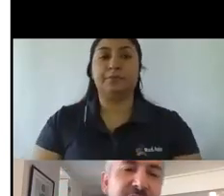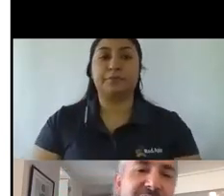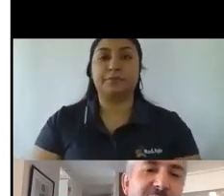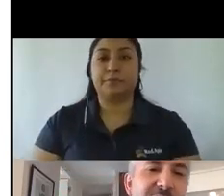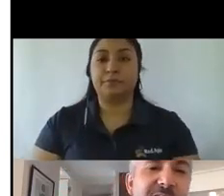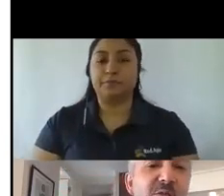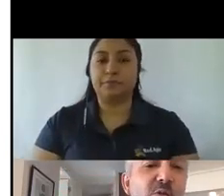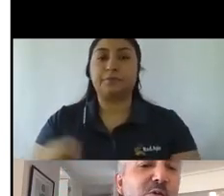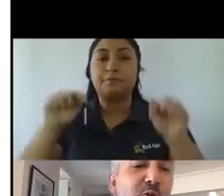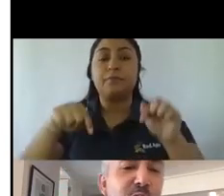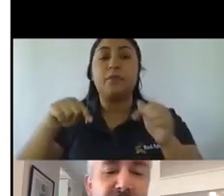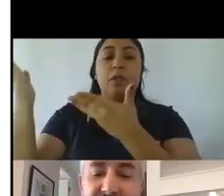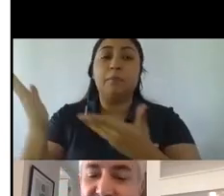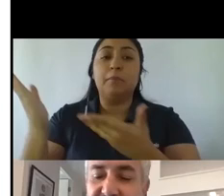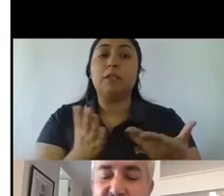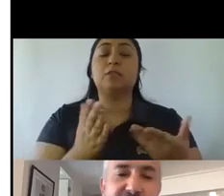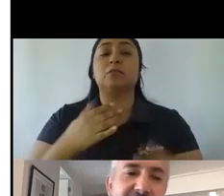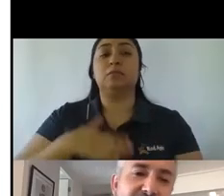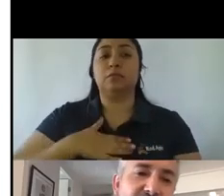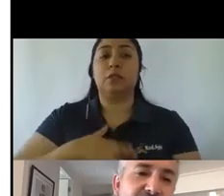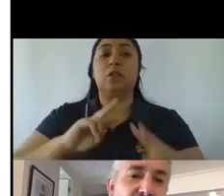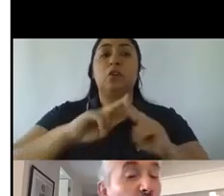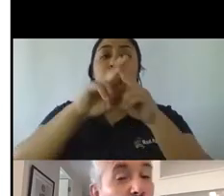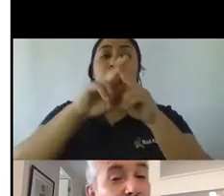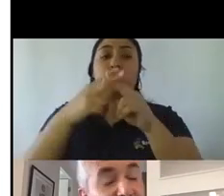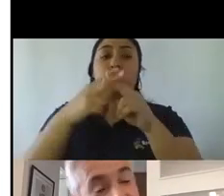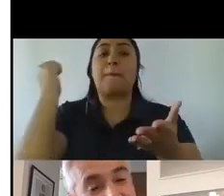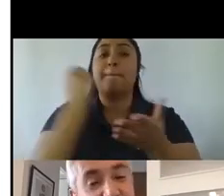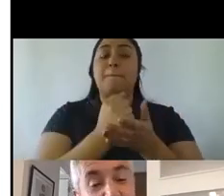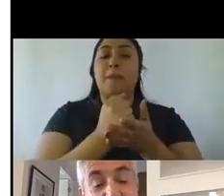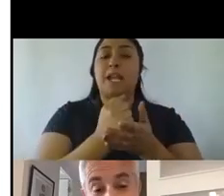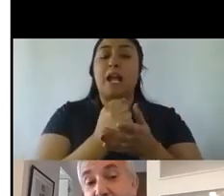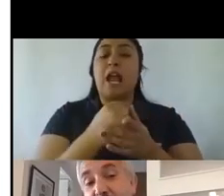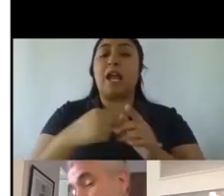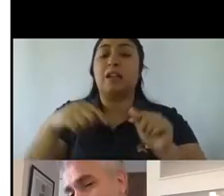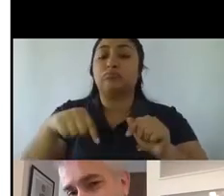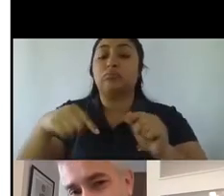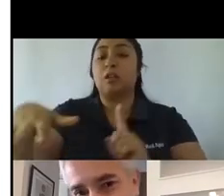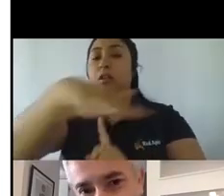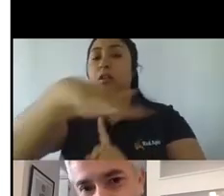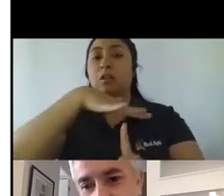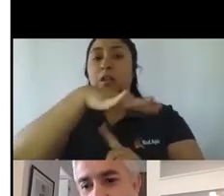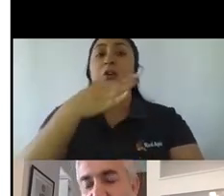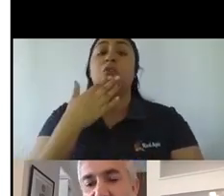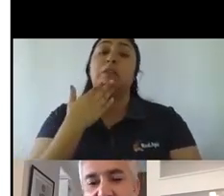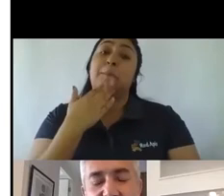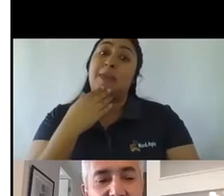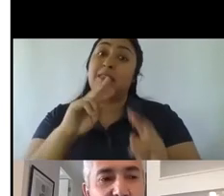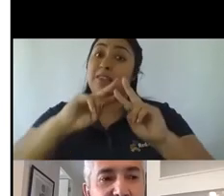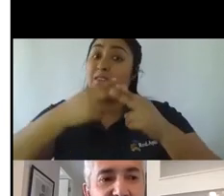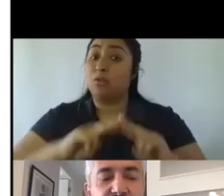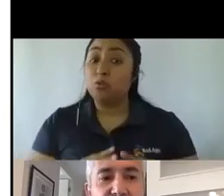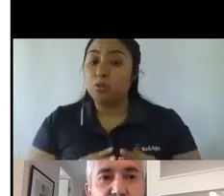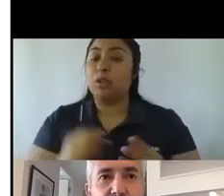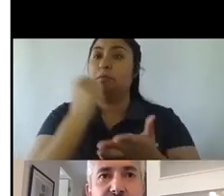invitación que les quiero hacer es cómo construir marca en este contexto o también cómo destruir marca en este contexto. La verdad es que